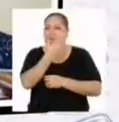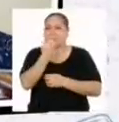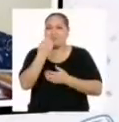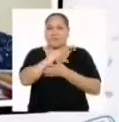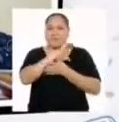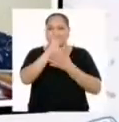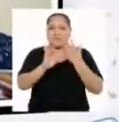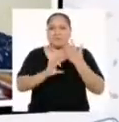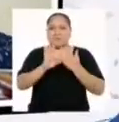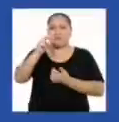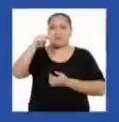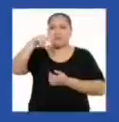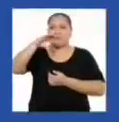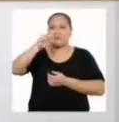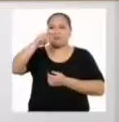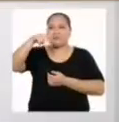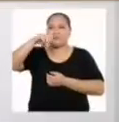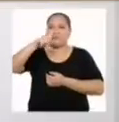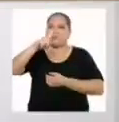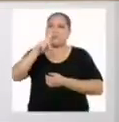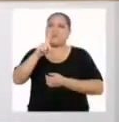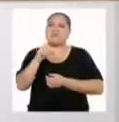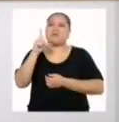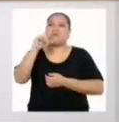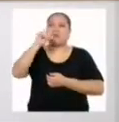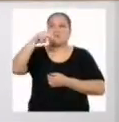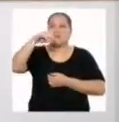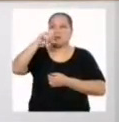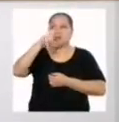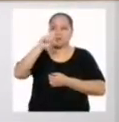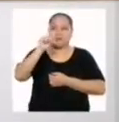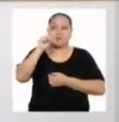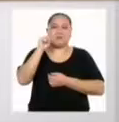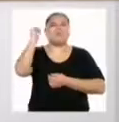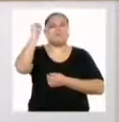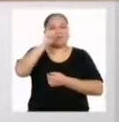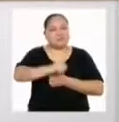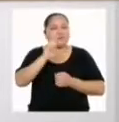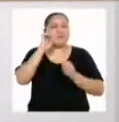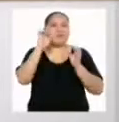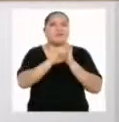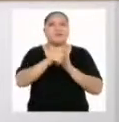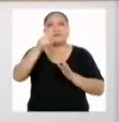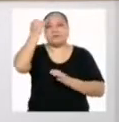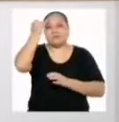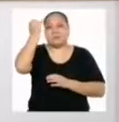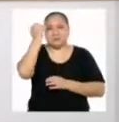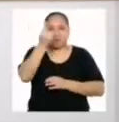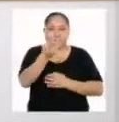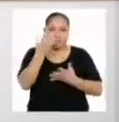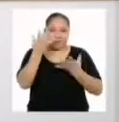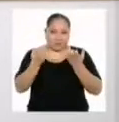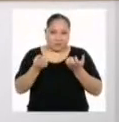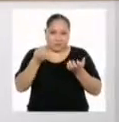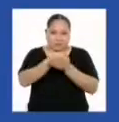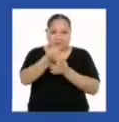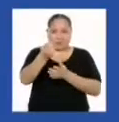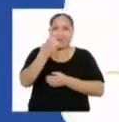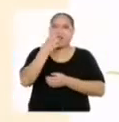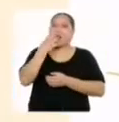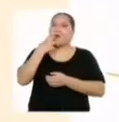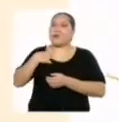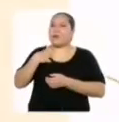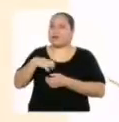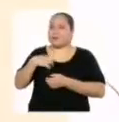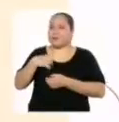y finalidades de las funciones lineales. Claro que sí. Por ejemplo, imaginemos que se quiere comprar duraznos por kilos.